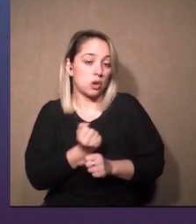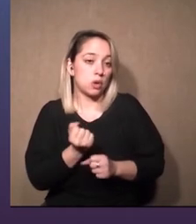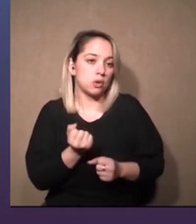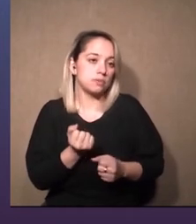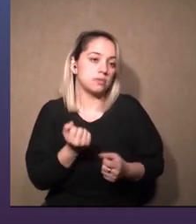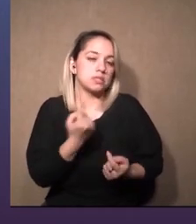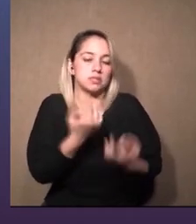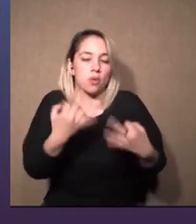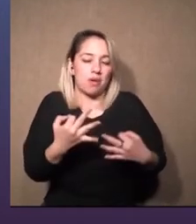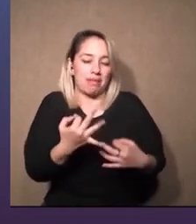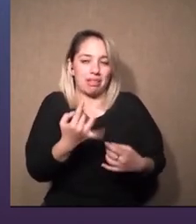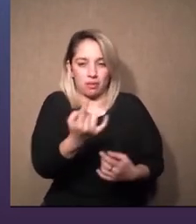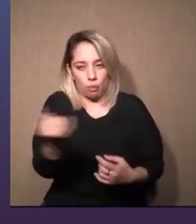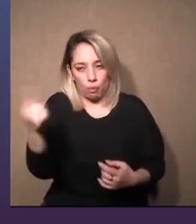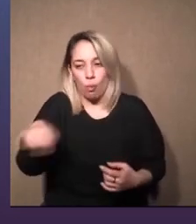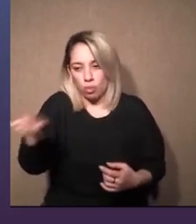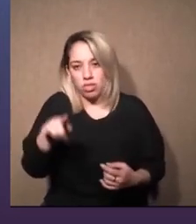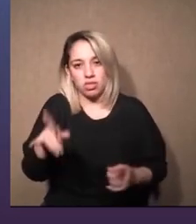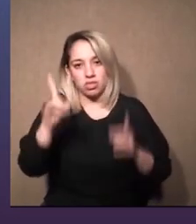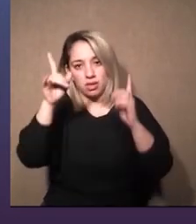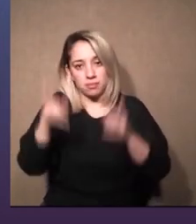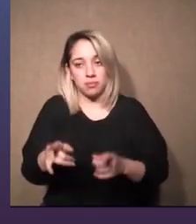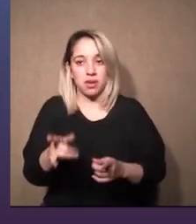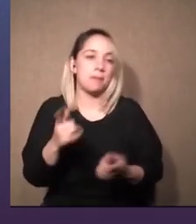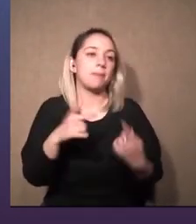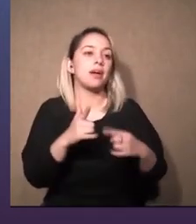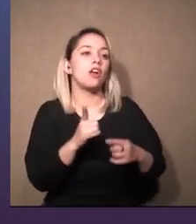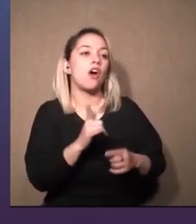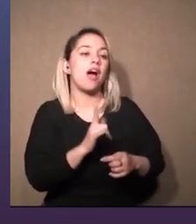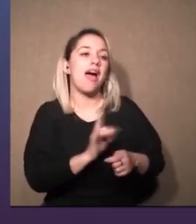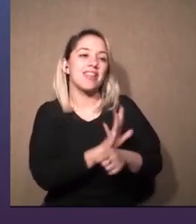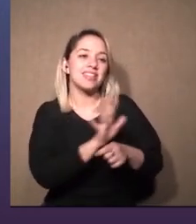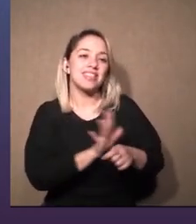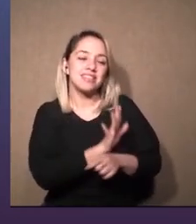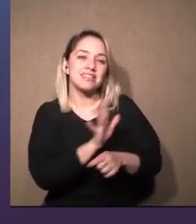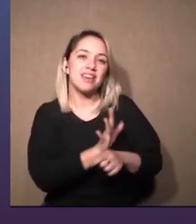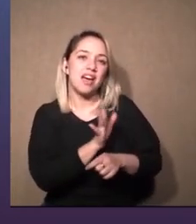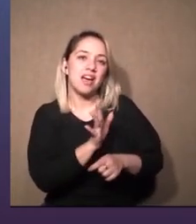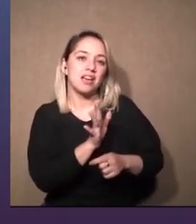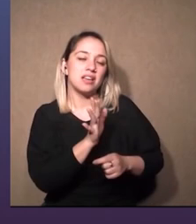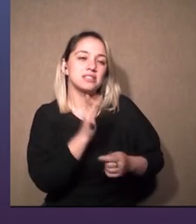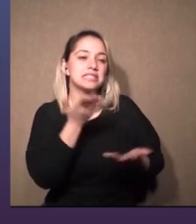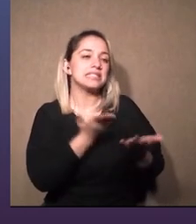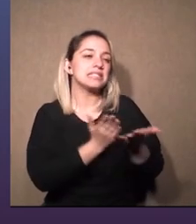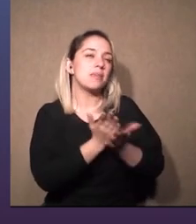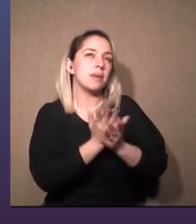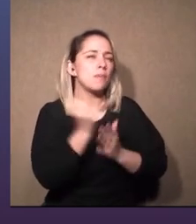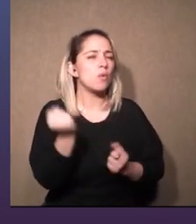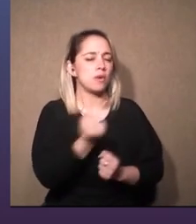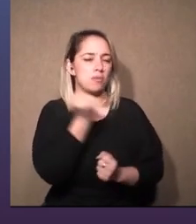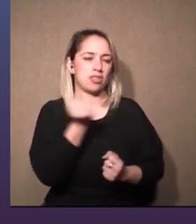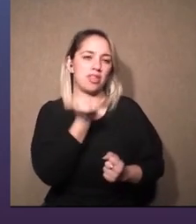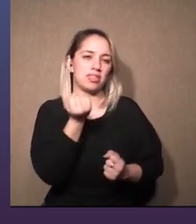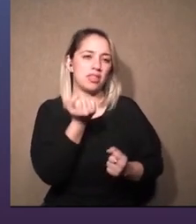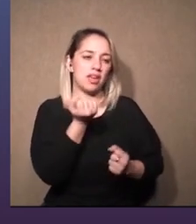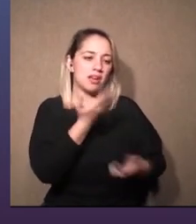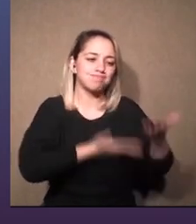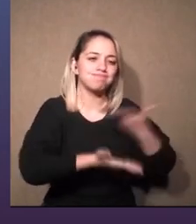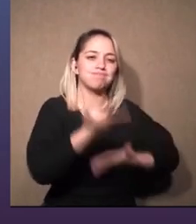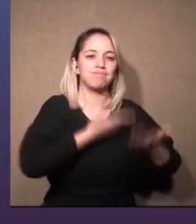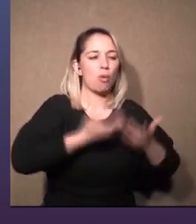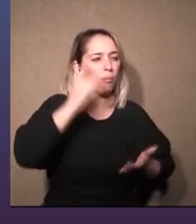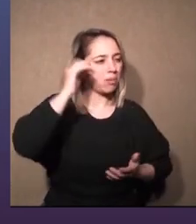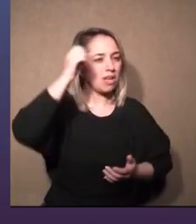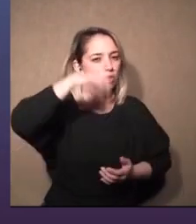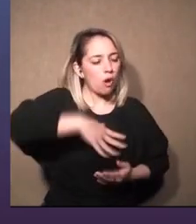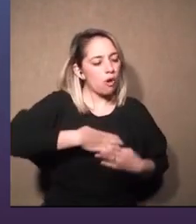entre los artistas también siempre la reflexión es lo importante que es poder intercambiar porque uno de pronto entra